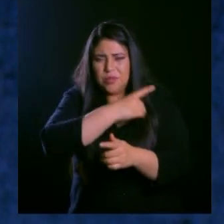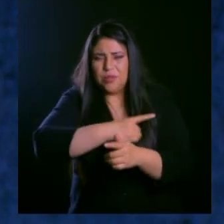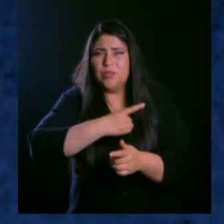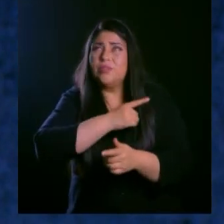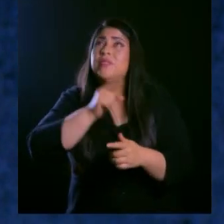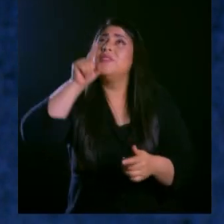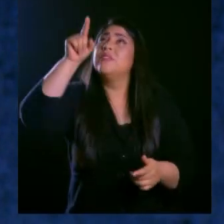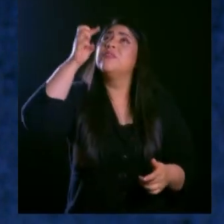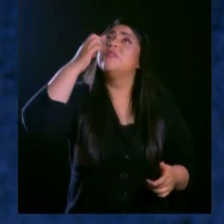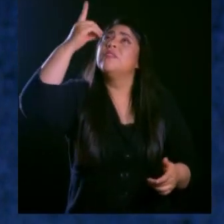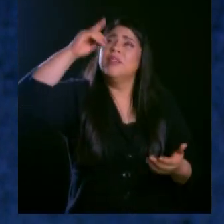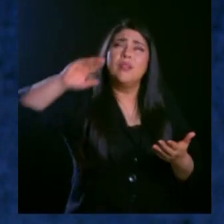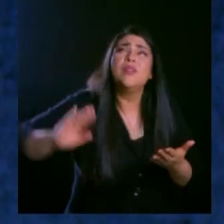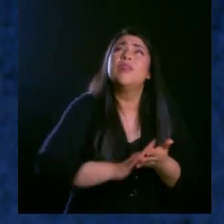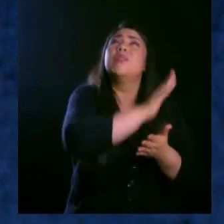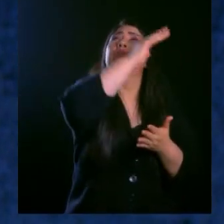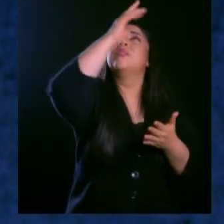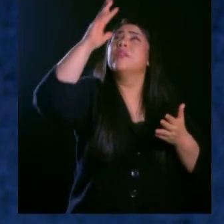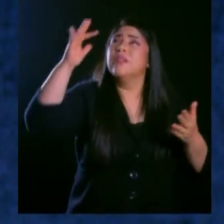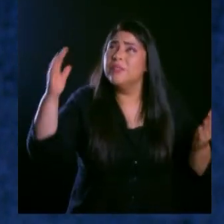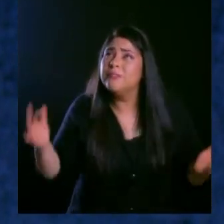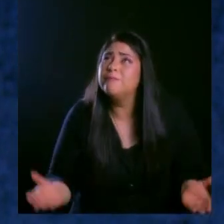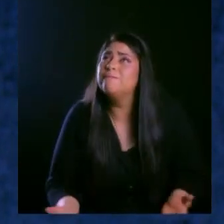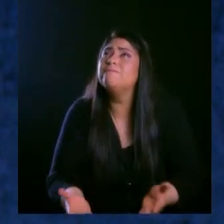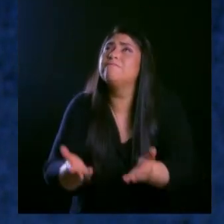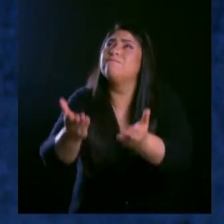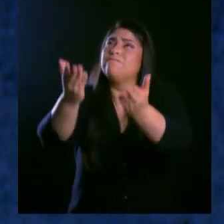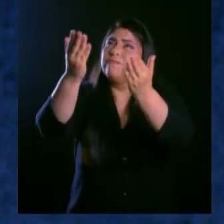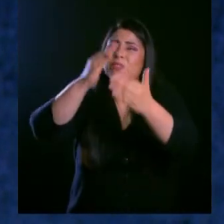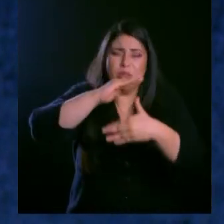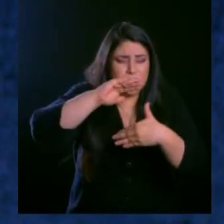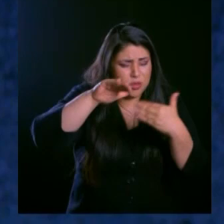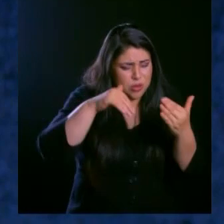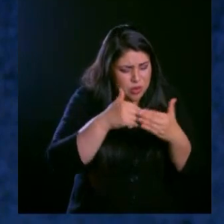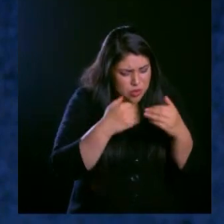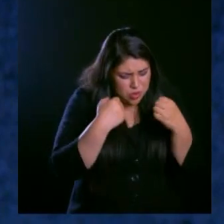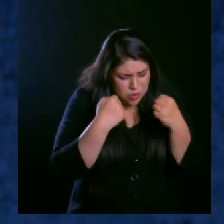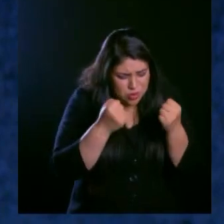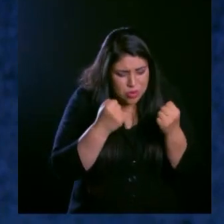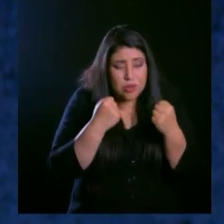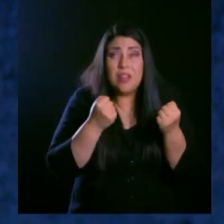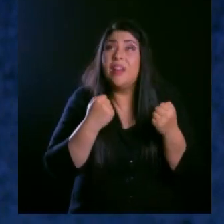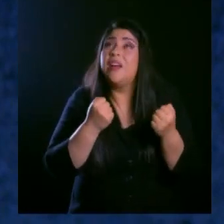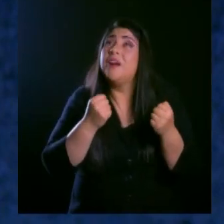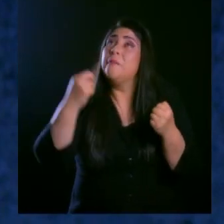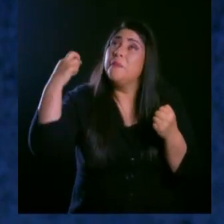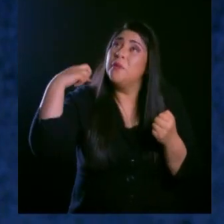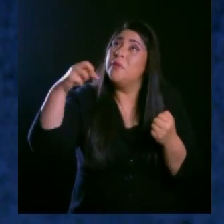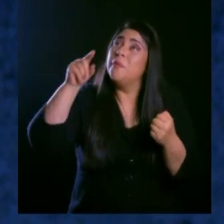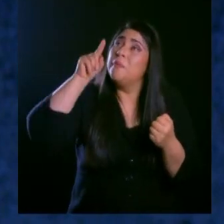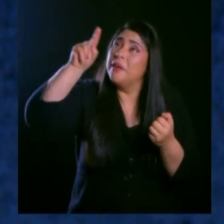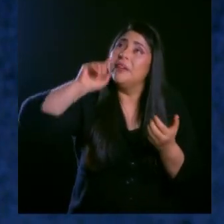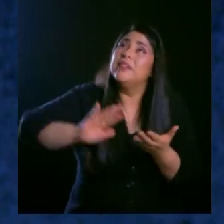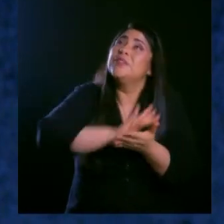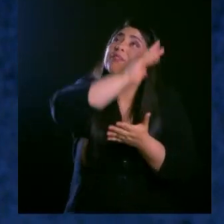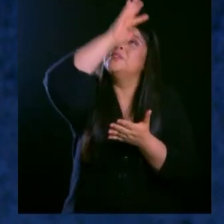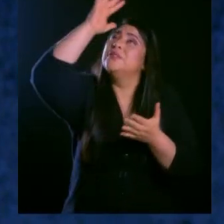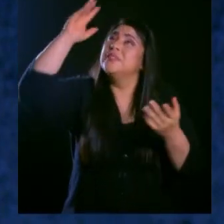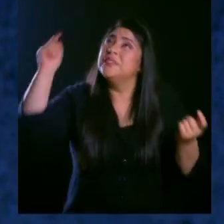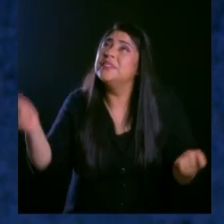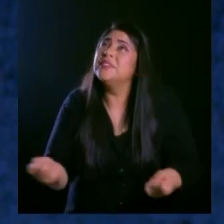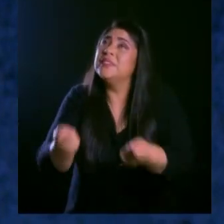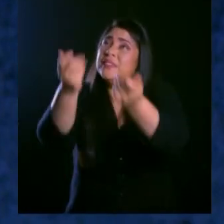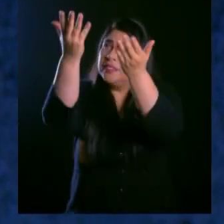al Padre, no se trata de quedarse con la gloria, sino que todo lo que hagamos, hagamos para glorificar al Padre en el nombre de